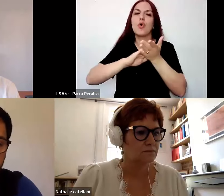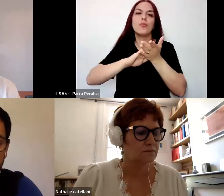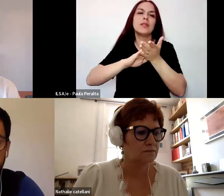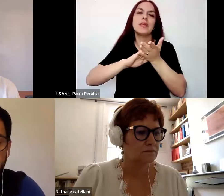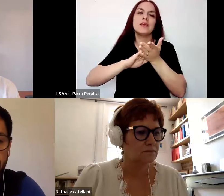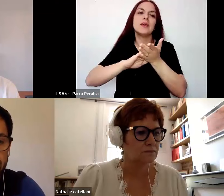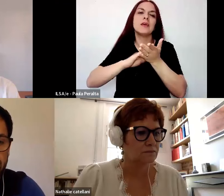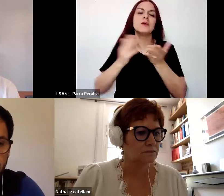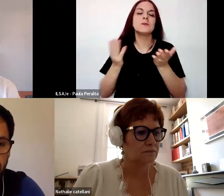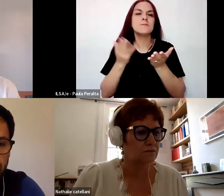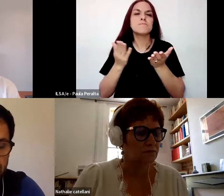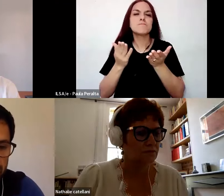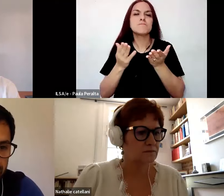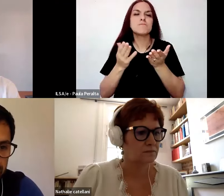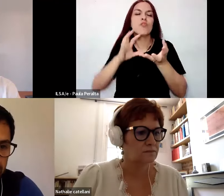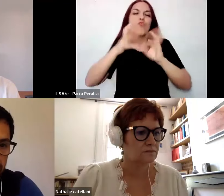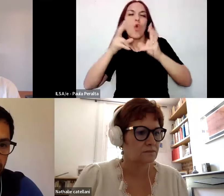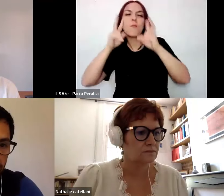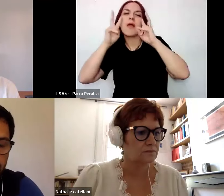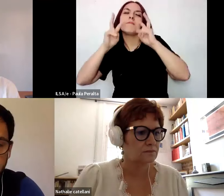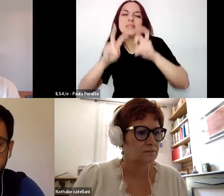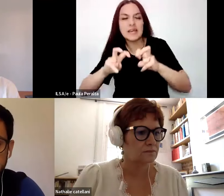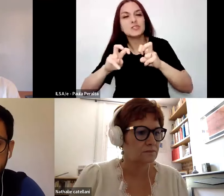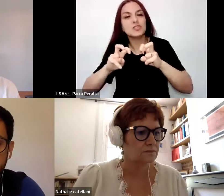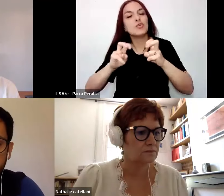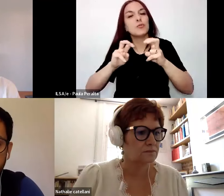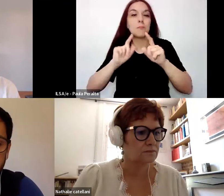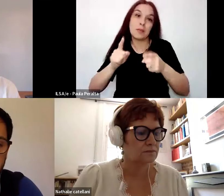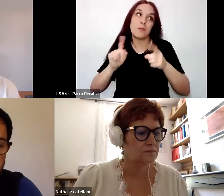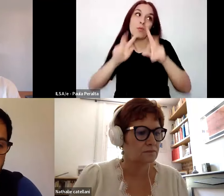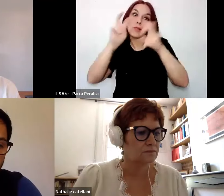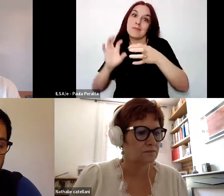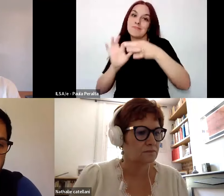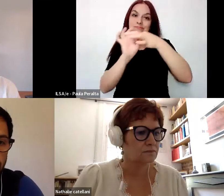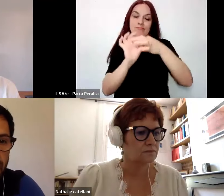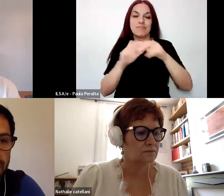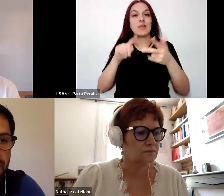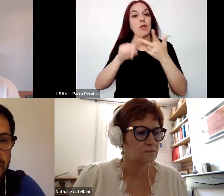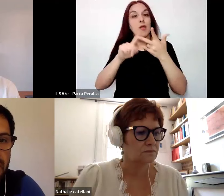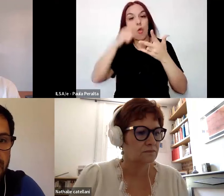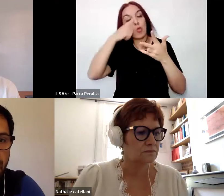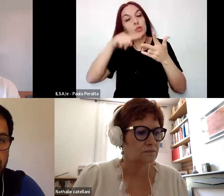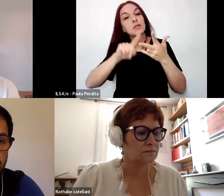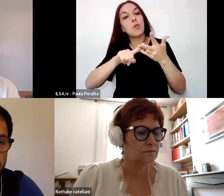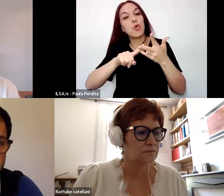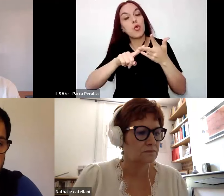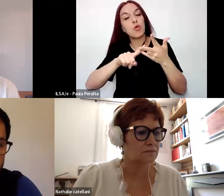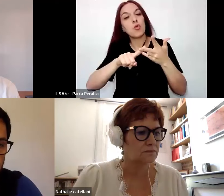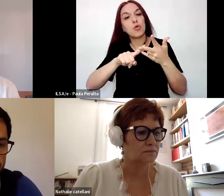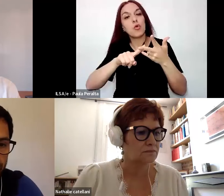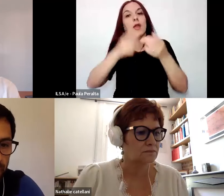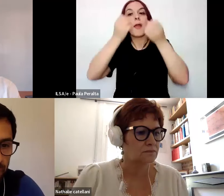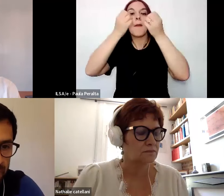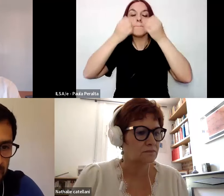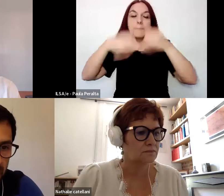de investigación que se generan en torno a estos temas. Y en tercer momento también vamos a abrir el